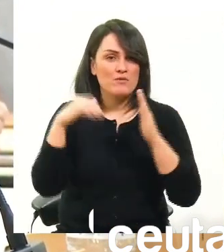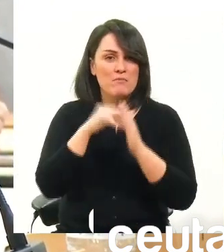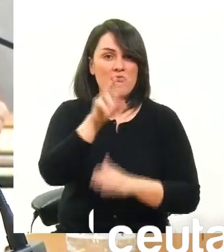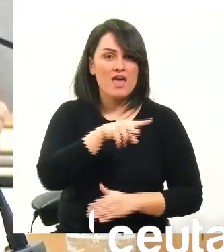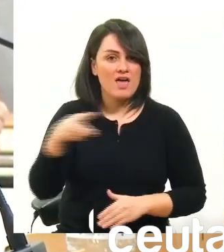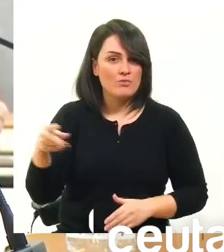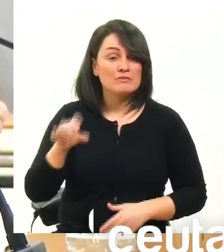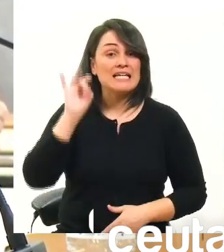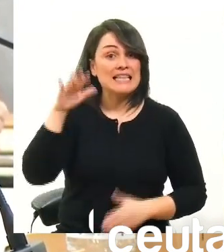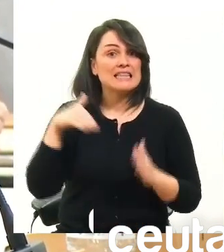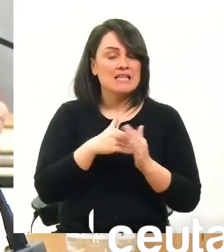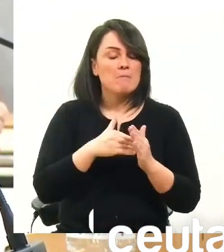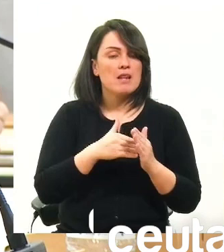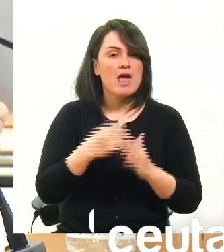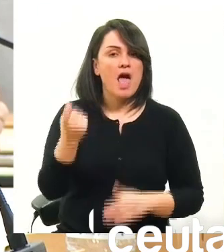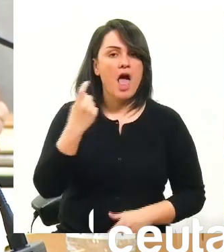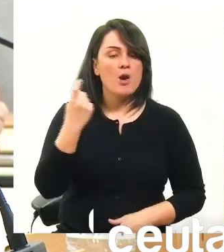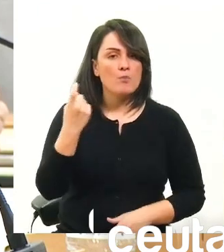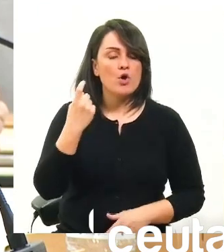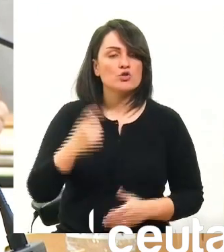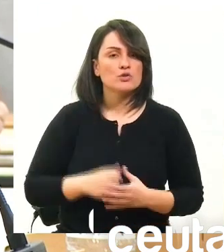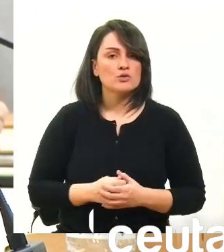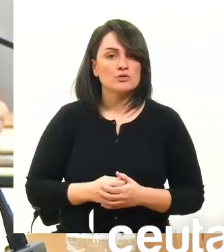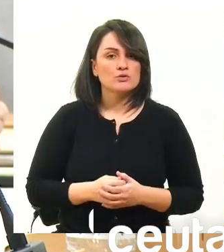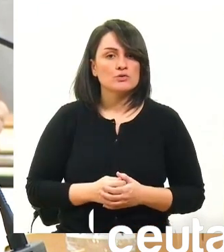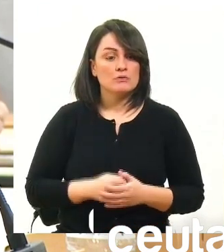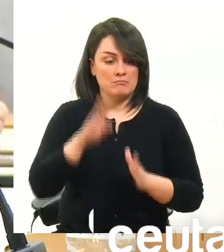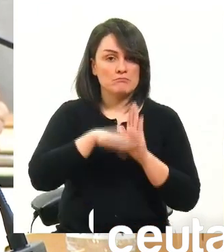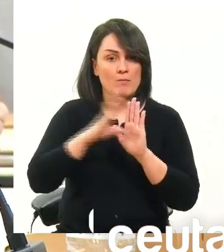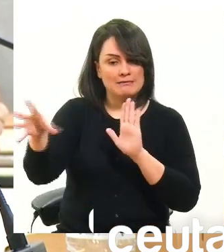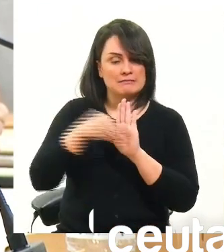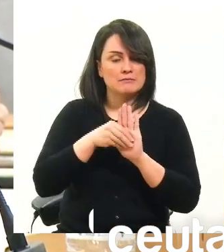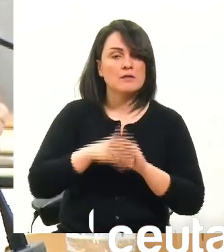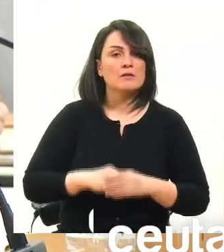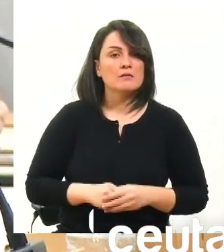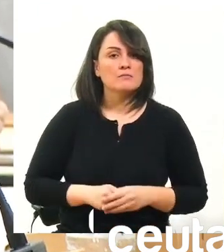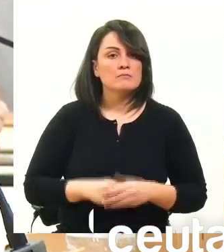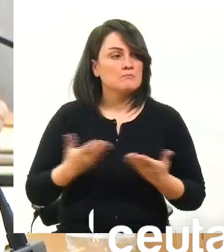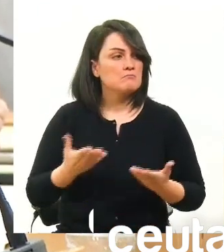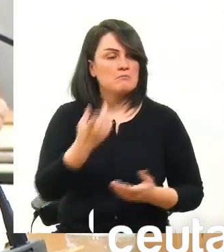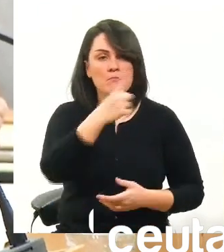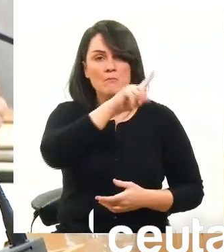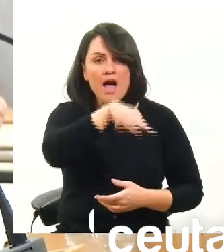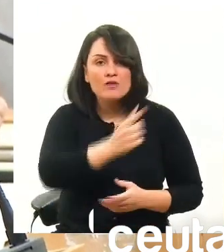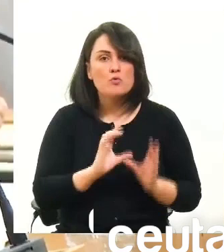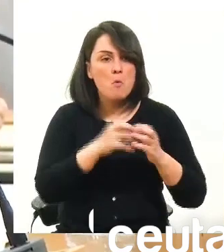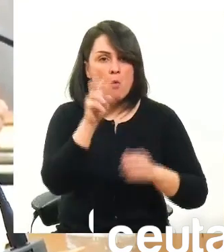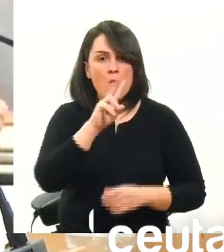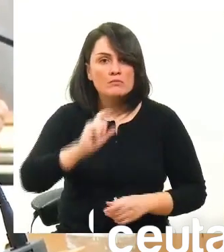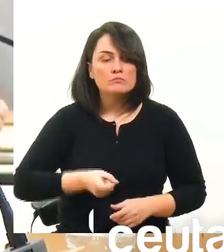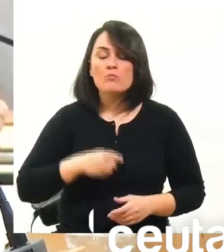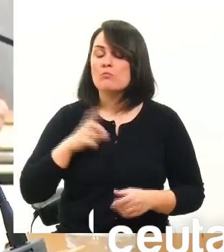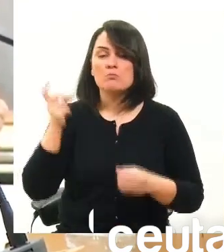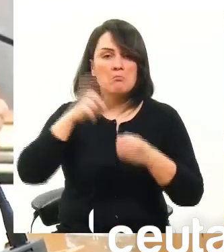15.000 alumnos alcanzados por este programa y sin embargo ellos ni siquiera fueron a la comisión